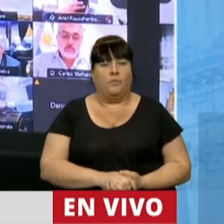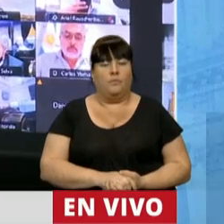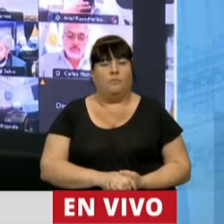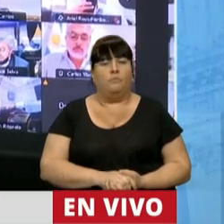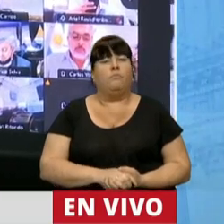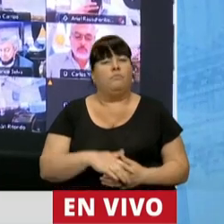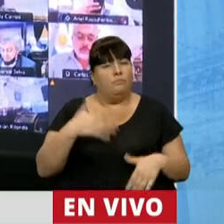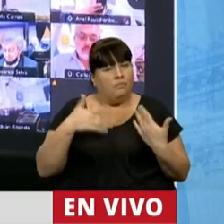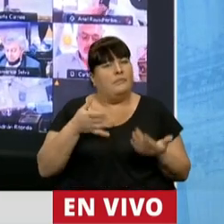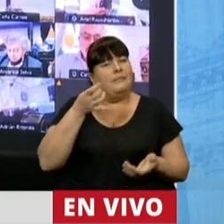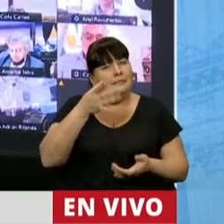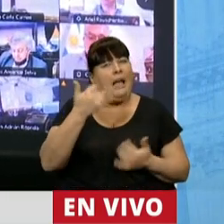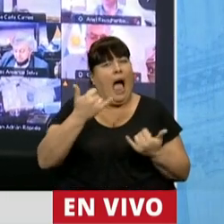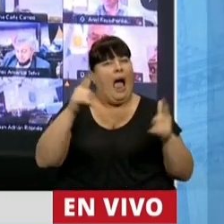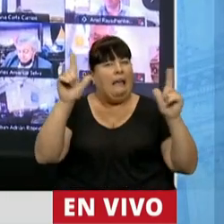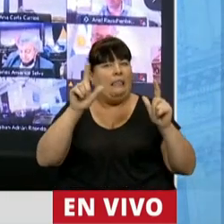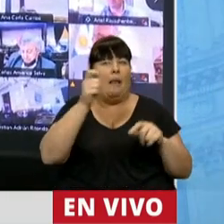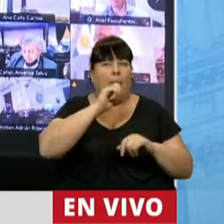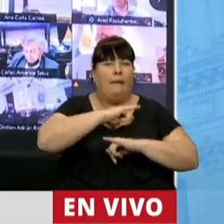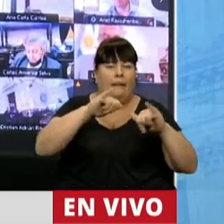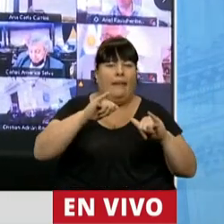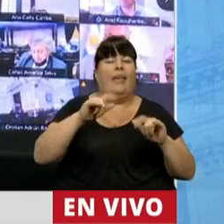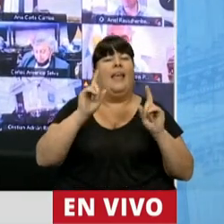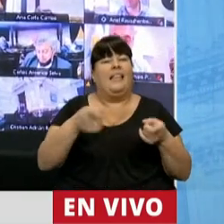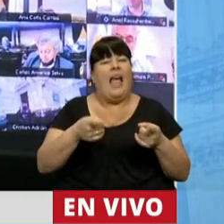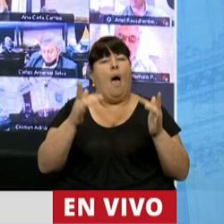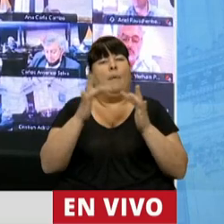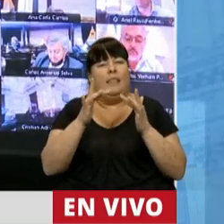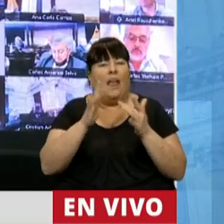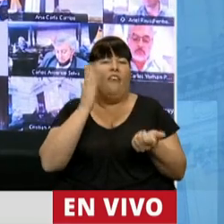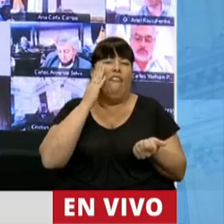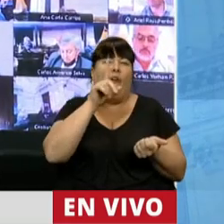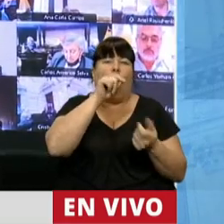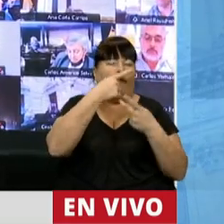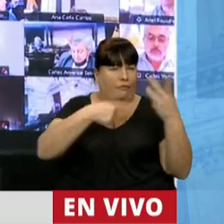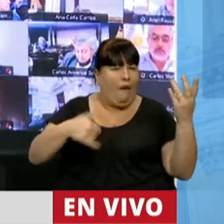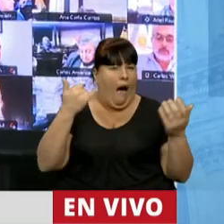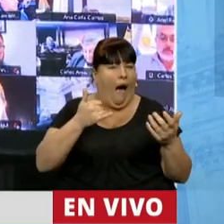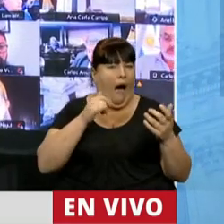Hay mucho daño que se hace en los medios, hay mucho daño que se hace en las redes sociales, señor presidente.